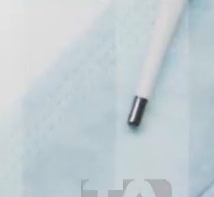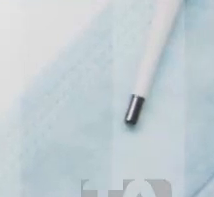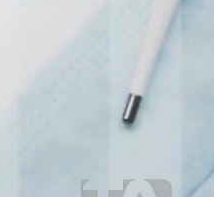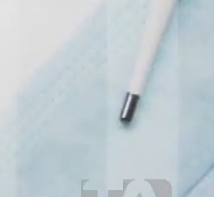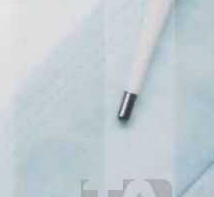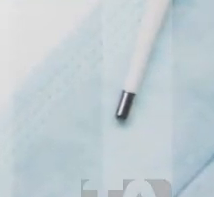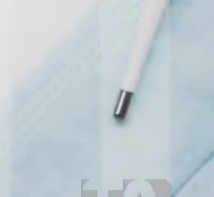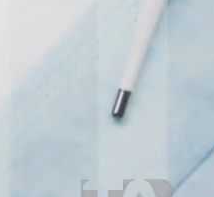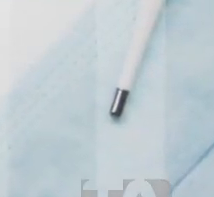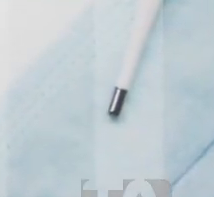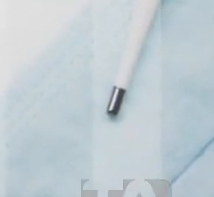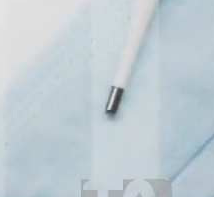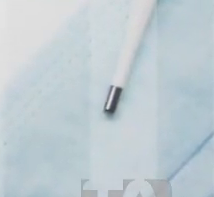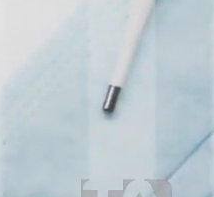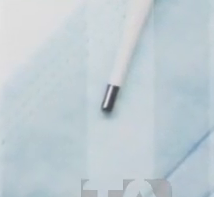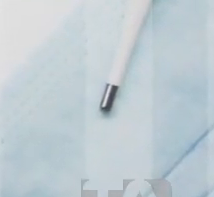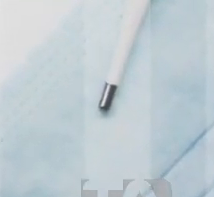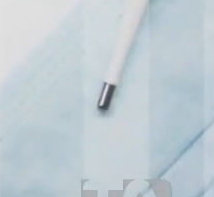Por tu salud.